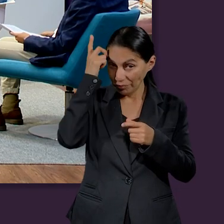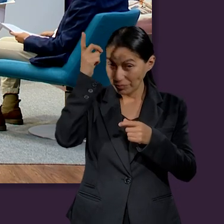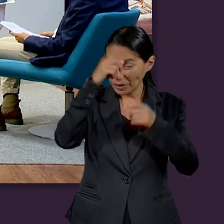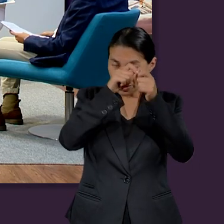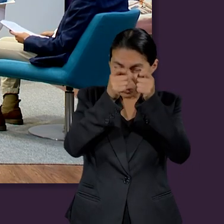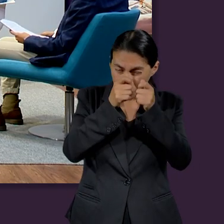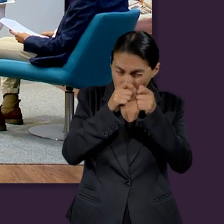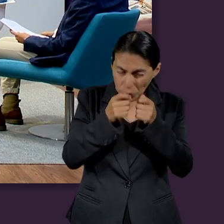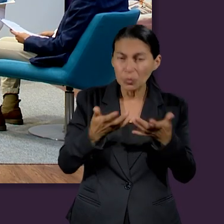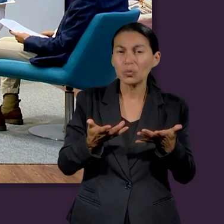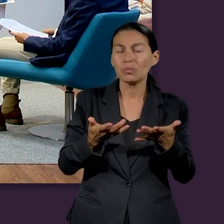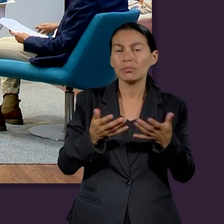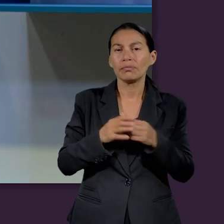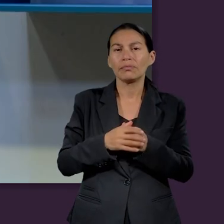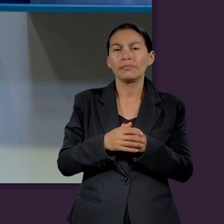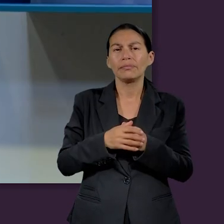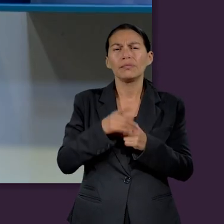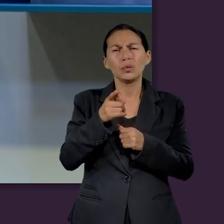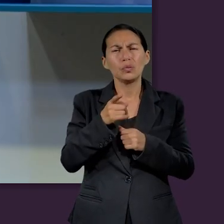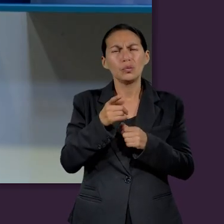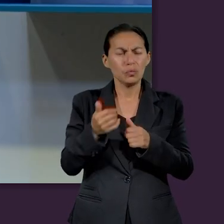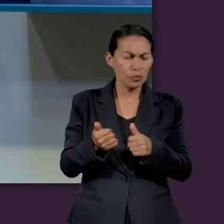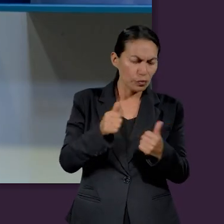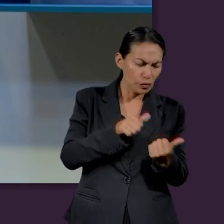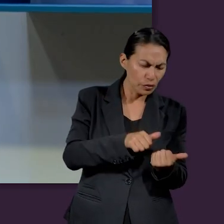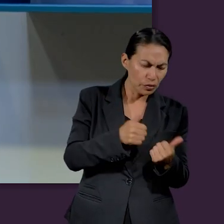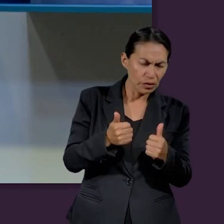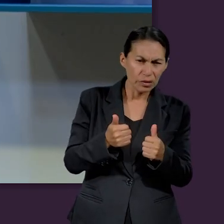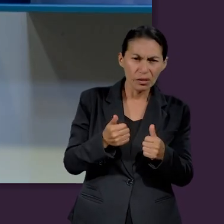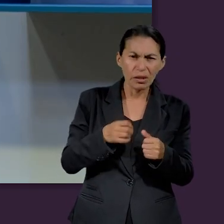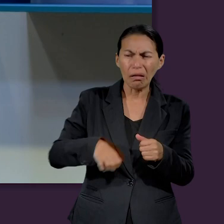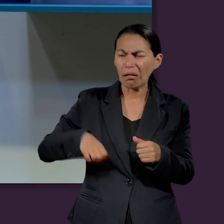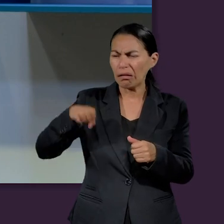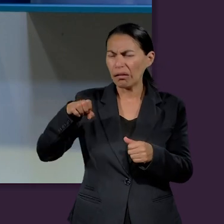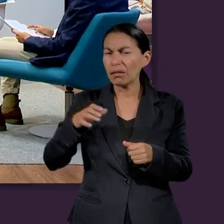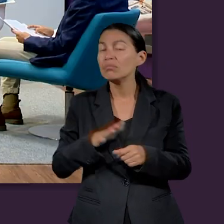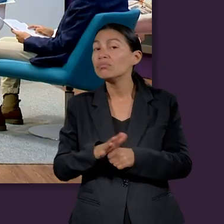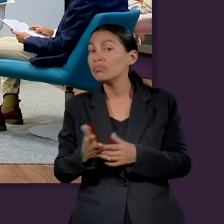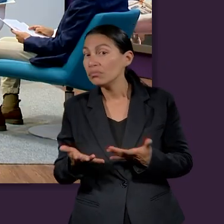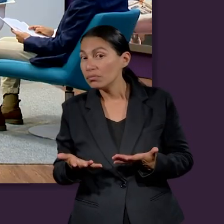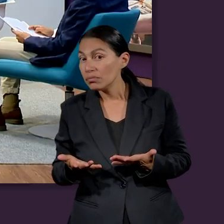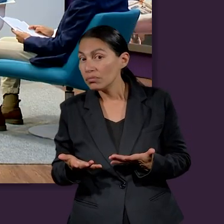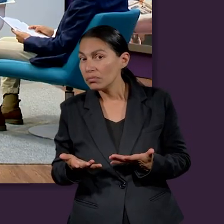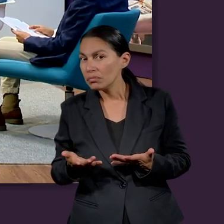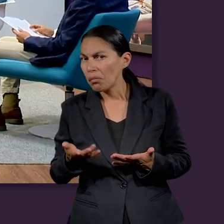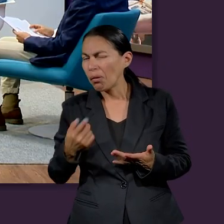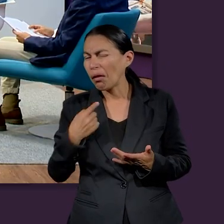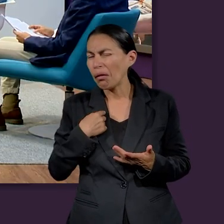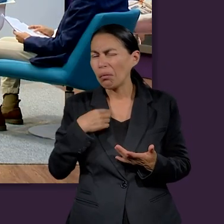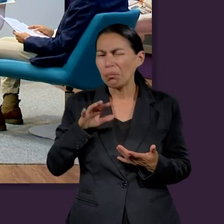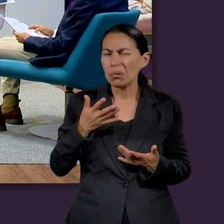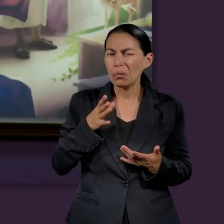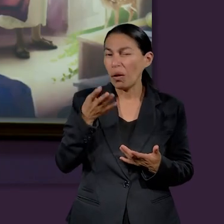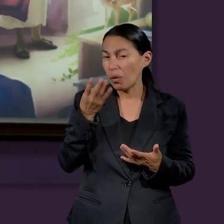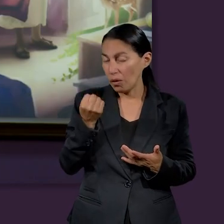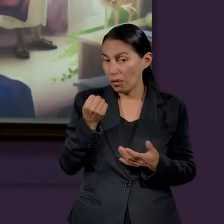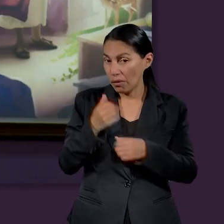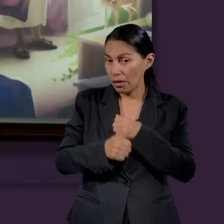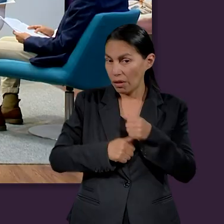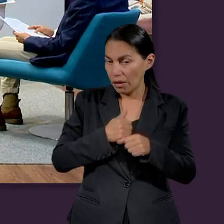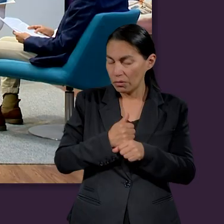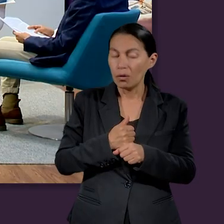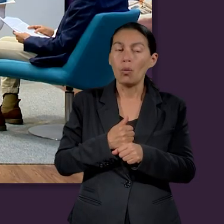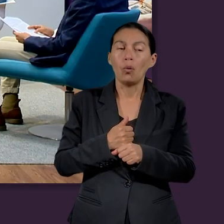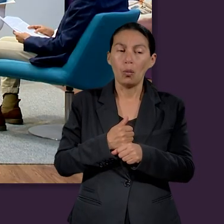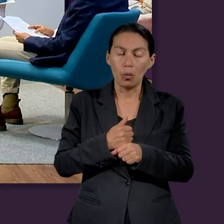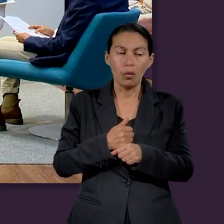Acuérdate de tu creador. De tu creador, ¿no? ¿A qué edad te bautizaste? Uy, yo me bauticé. ¿Qué será? ¿A